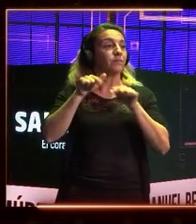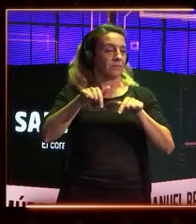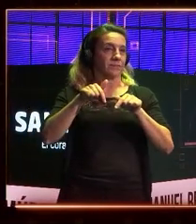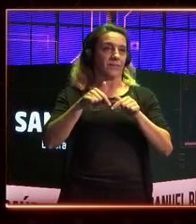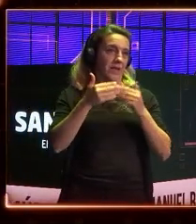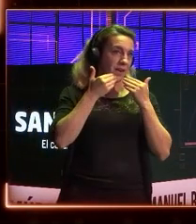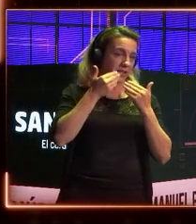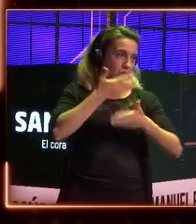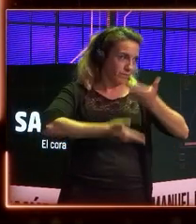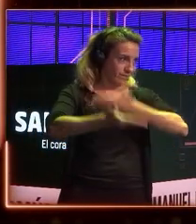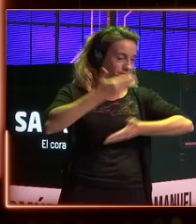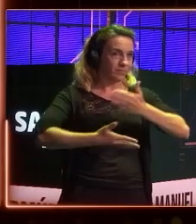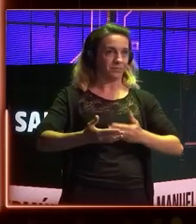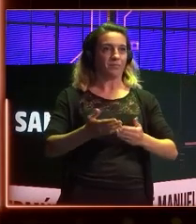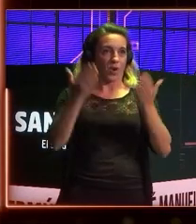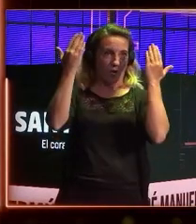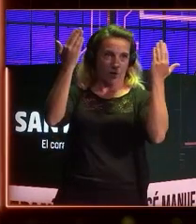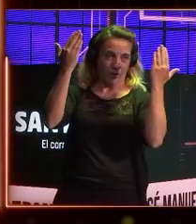Enhorabuena.